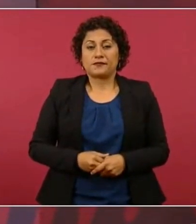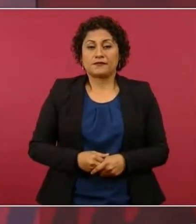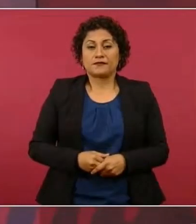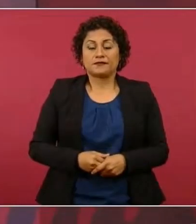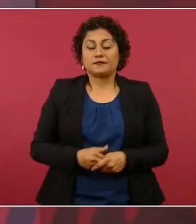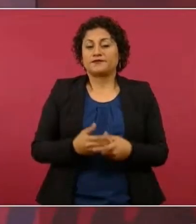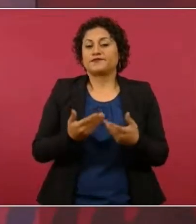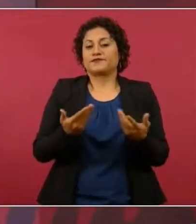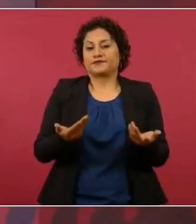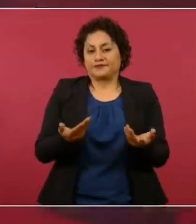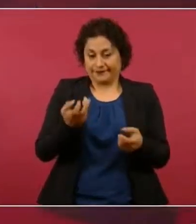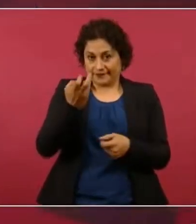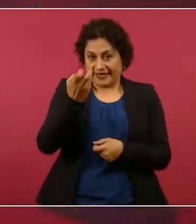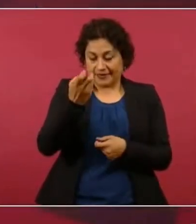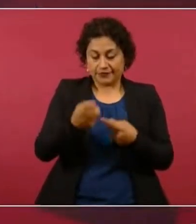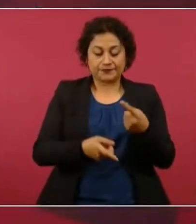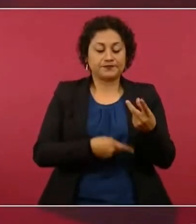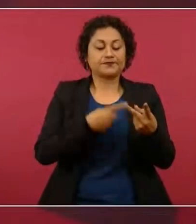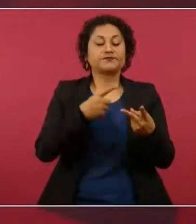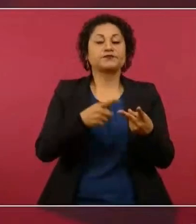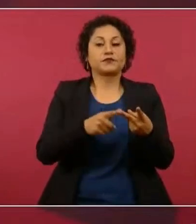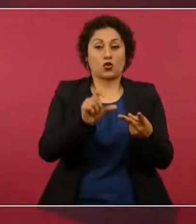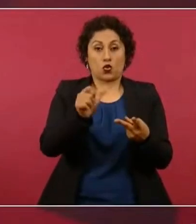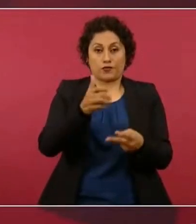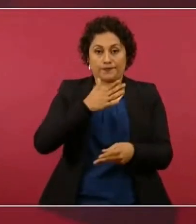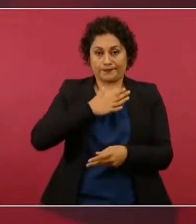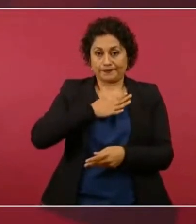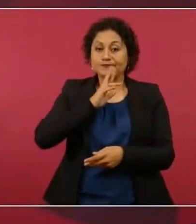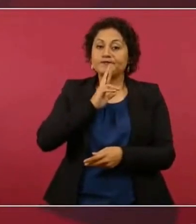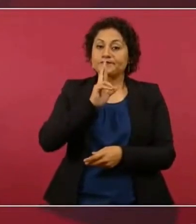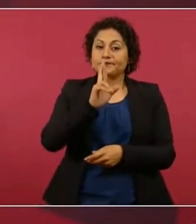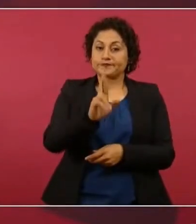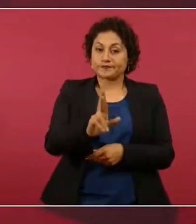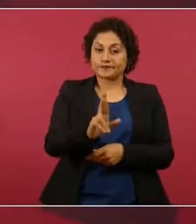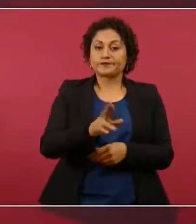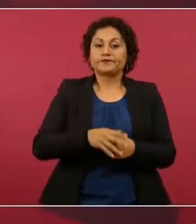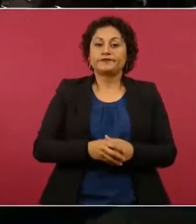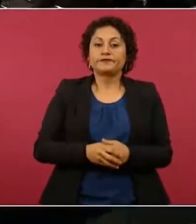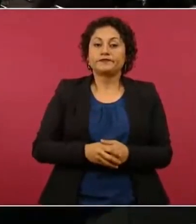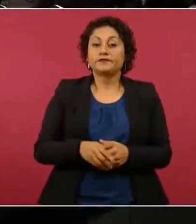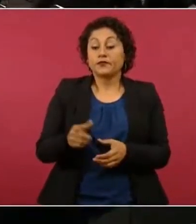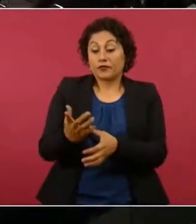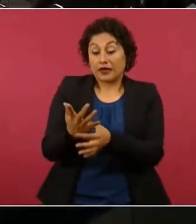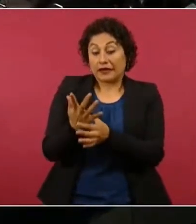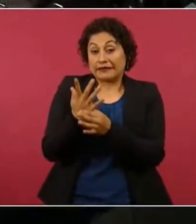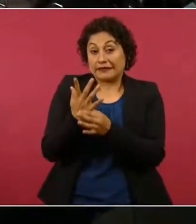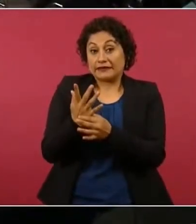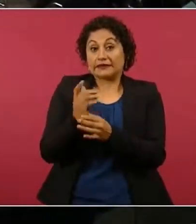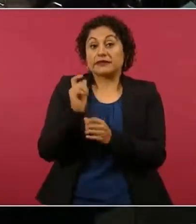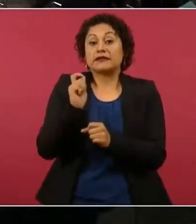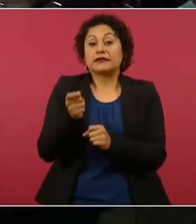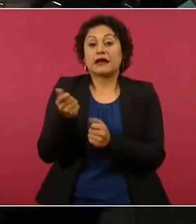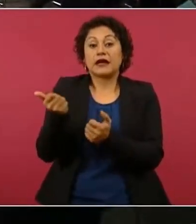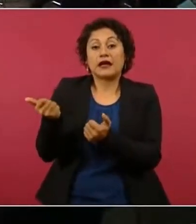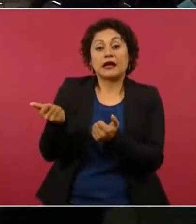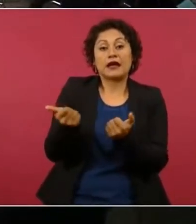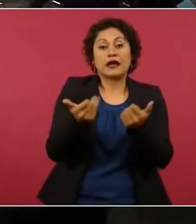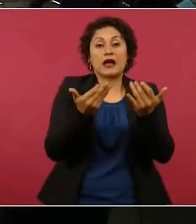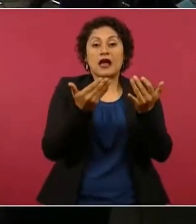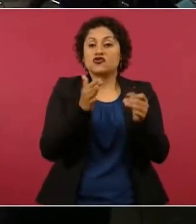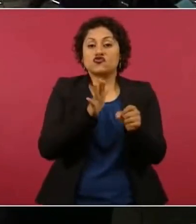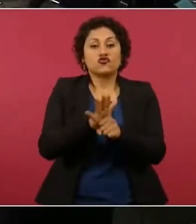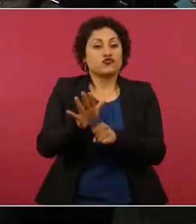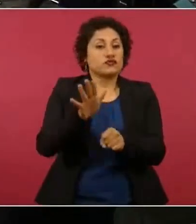Entonces, eso por un lado. Lo otro, te contesto. Dice, es que si se llevan la carga no va a ser suficiente,